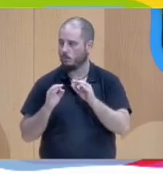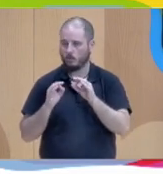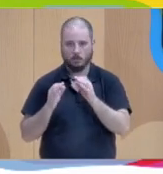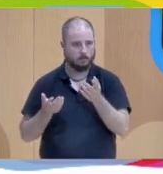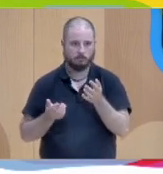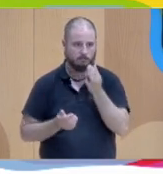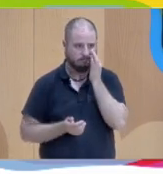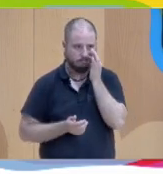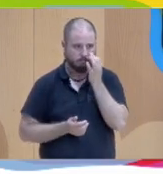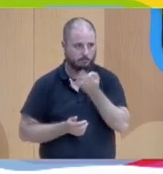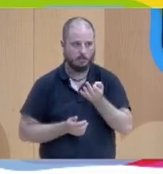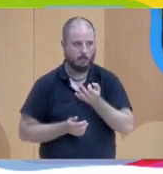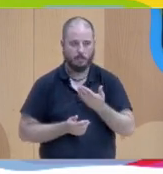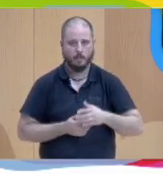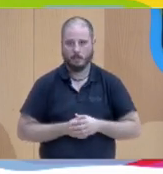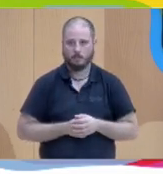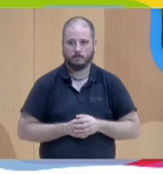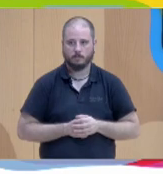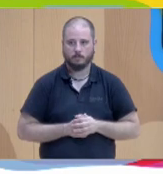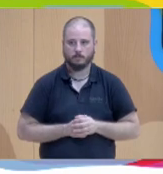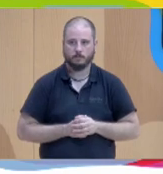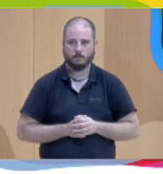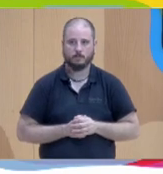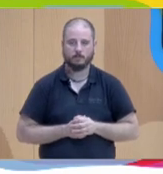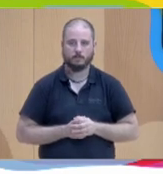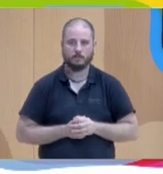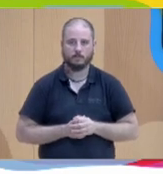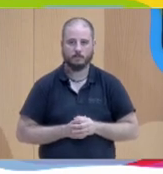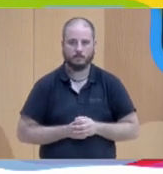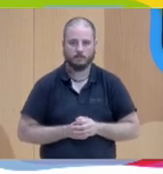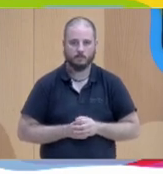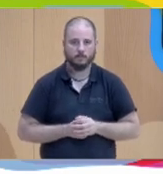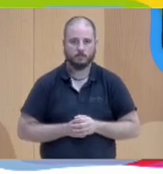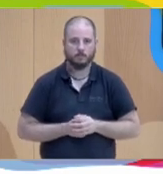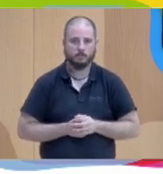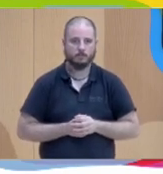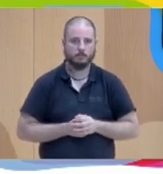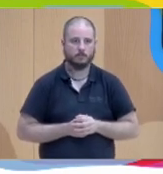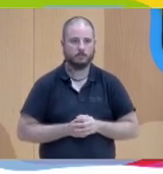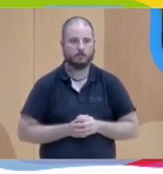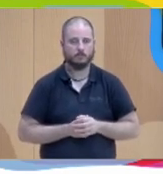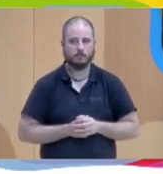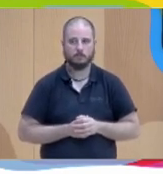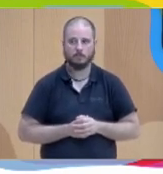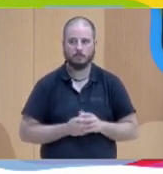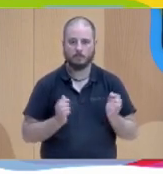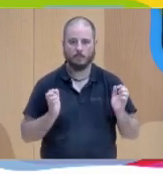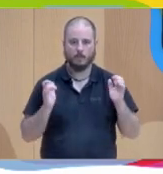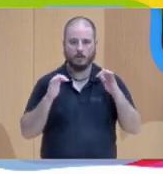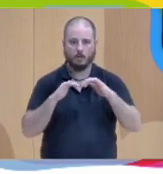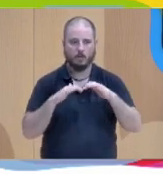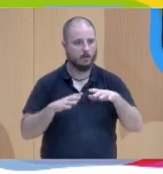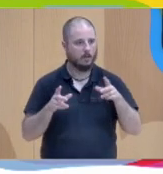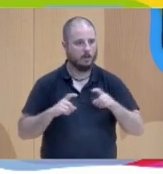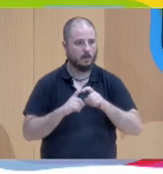no lo puedo contar, o sea, es maravilloso, para todos ellos y para ellas y para mí también en encuentros en reuniones de red